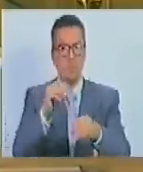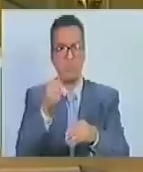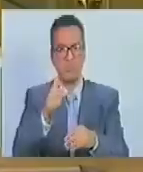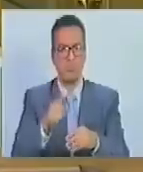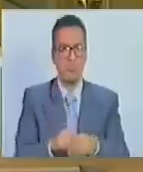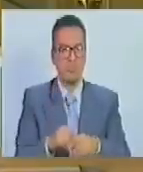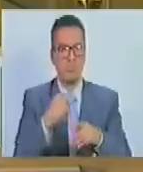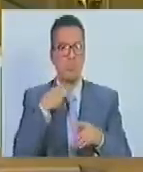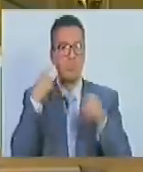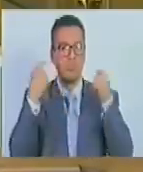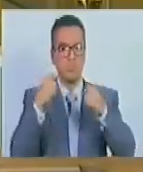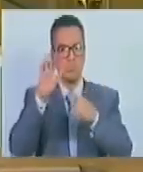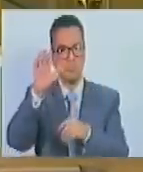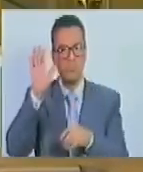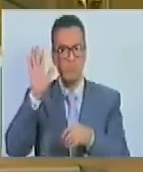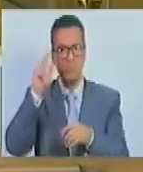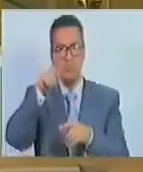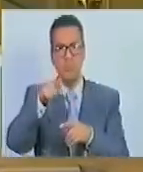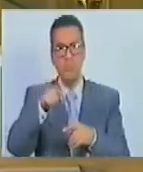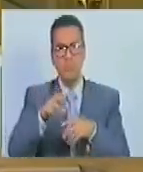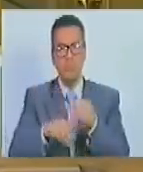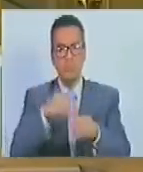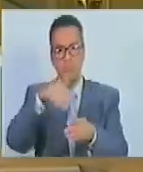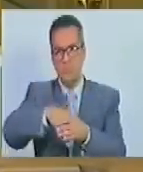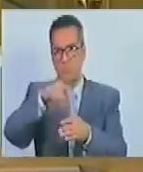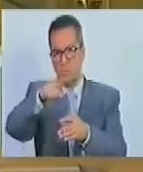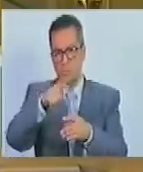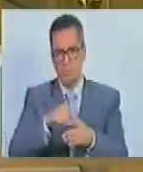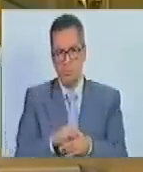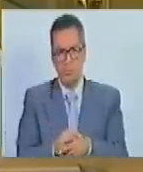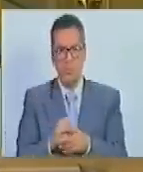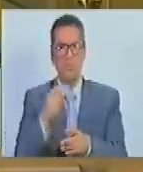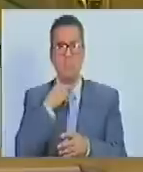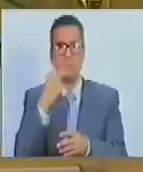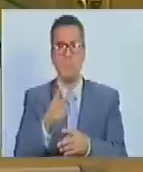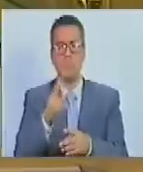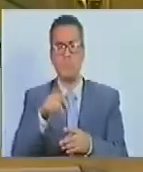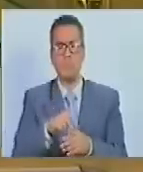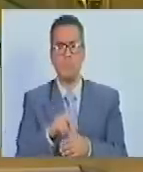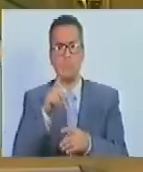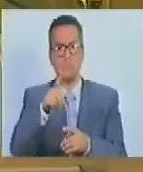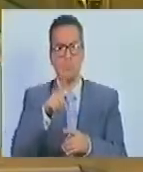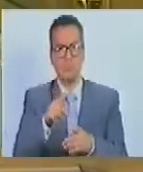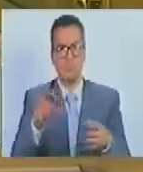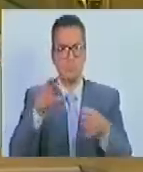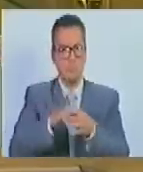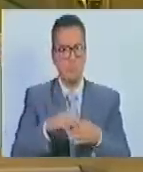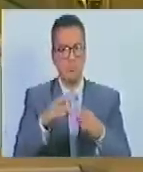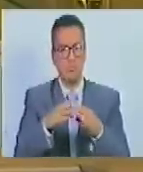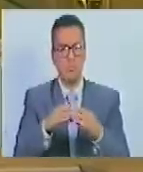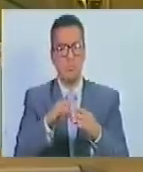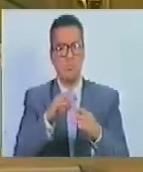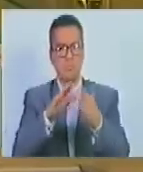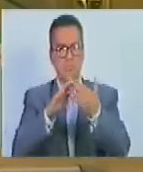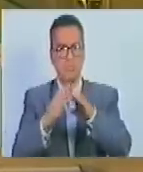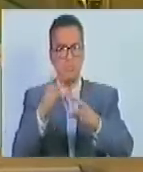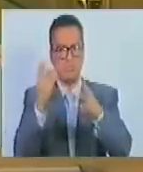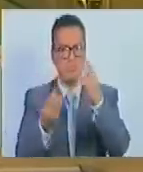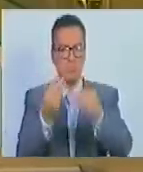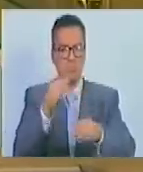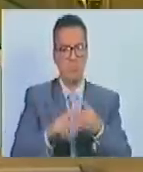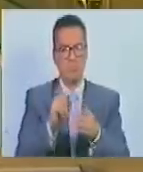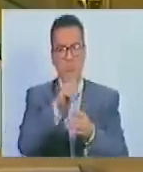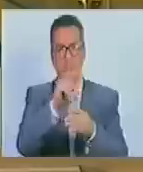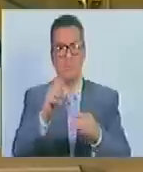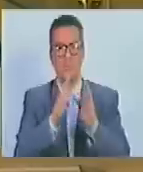Diez, proclamar y juramentar a los que resulten electas o electos como voceras o voceros de las unidades del Consejo Comunal. Once,